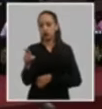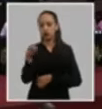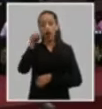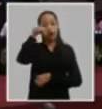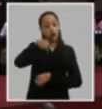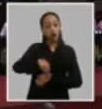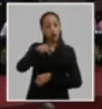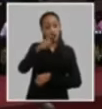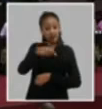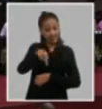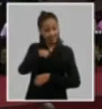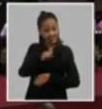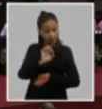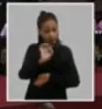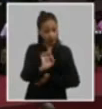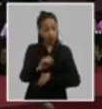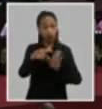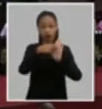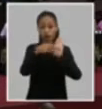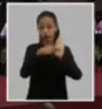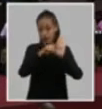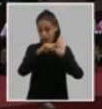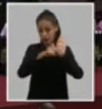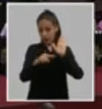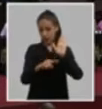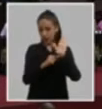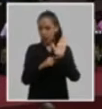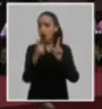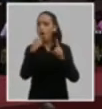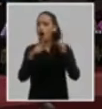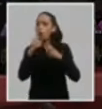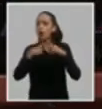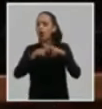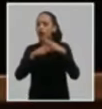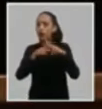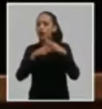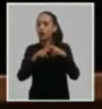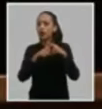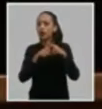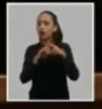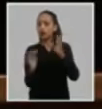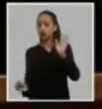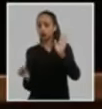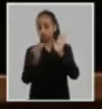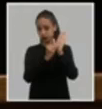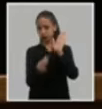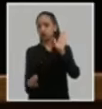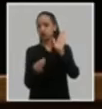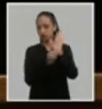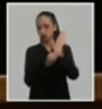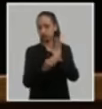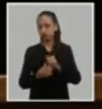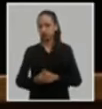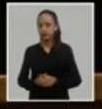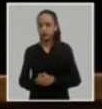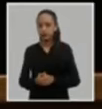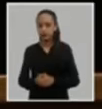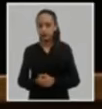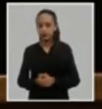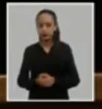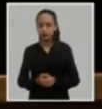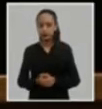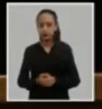actualización de estos con las modificaciones incorporadas recomendar la presentación de la